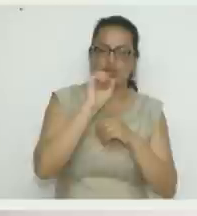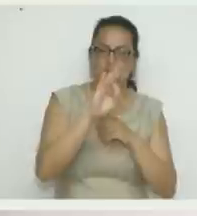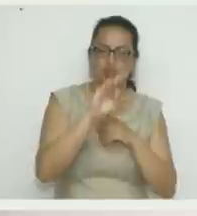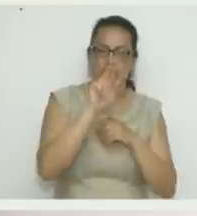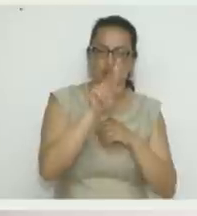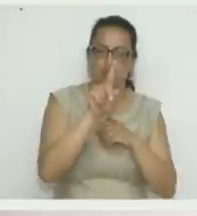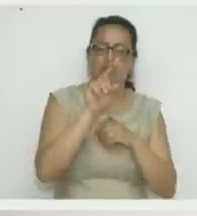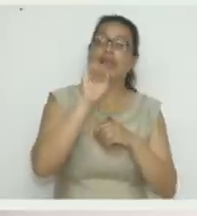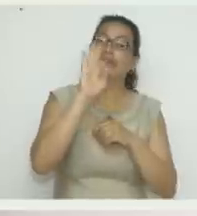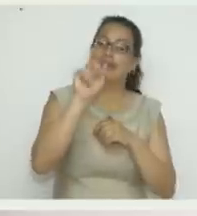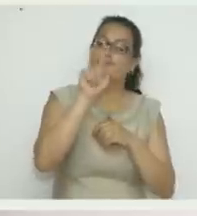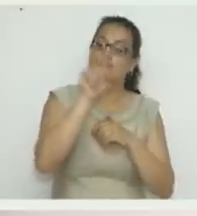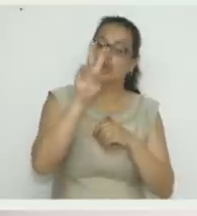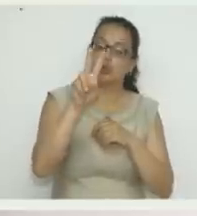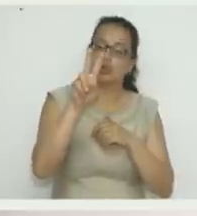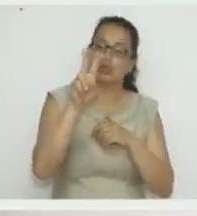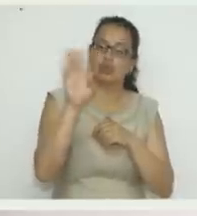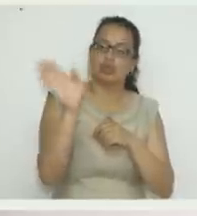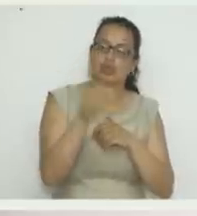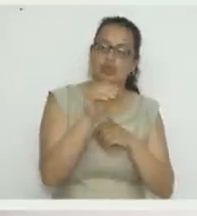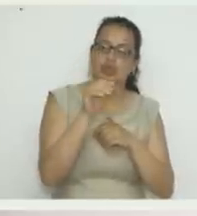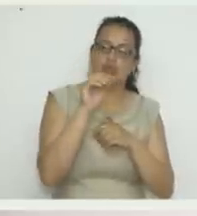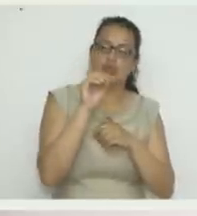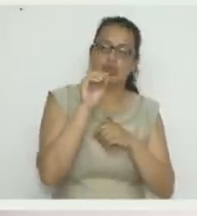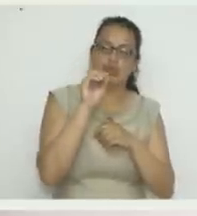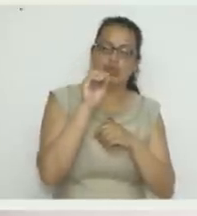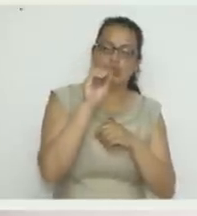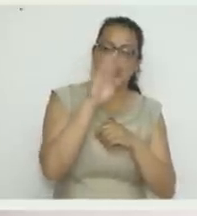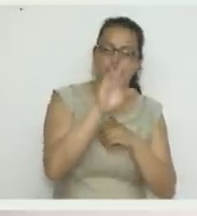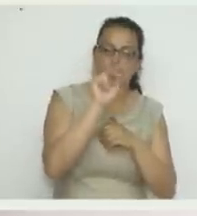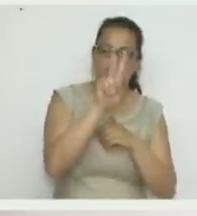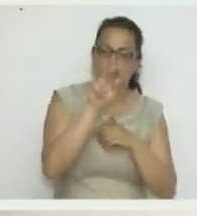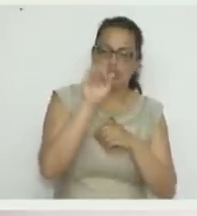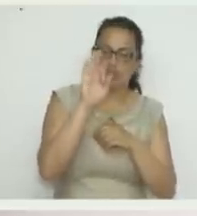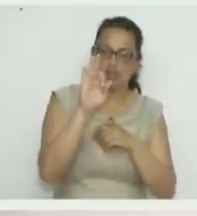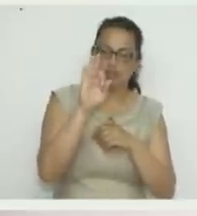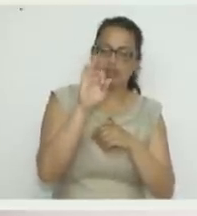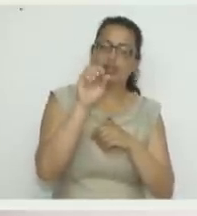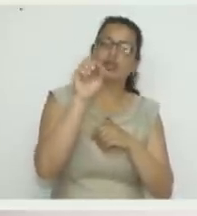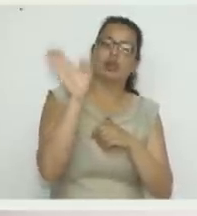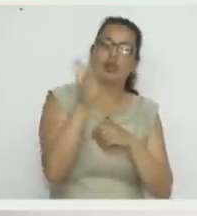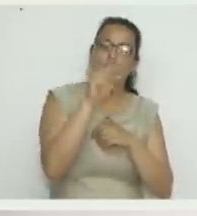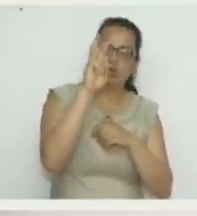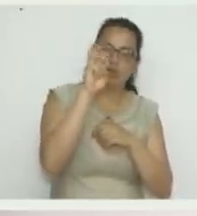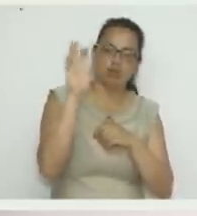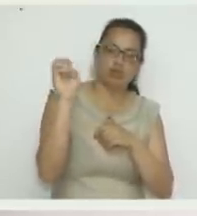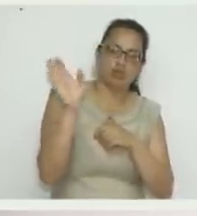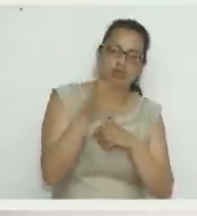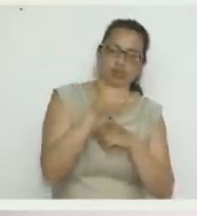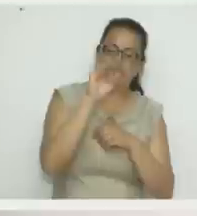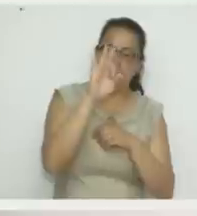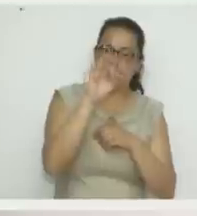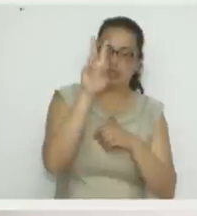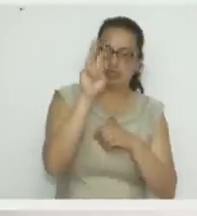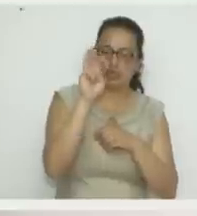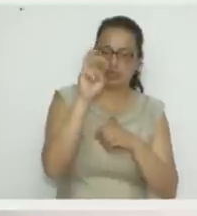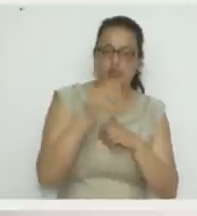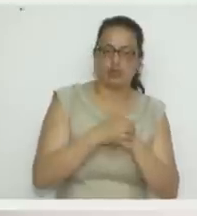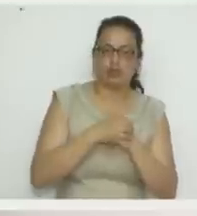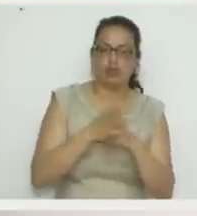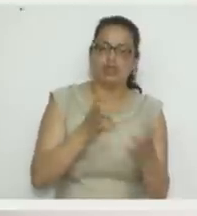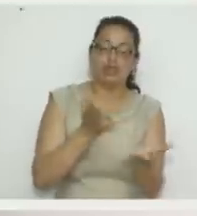-423-8038. De formas, está muy hermoso y esperando los programas